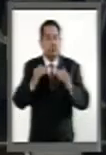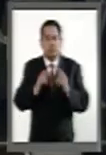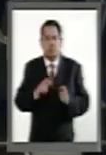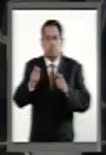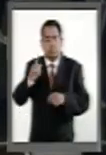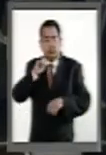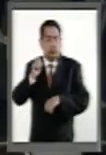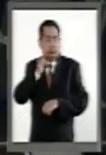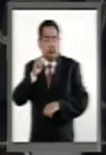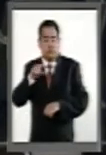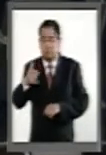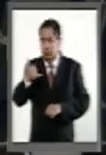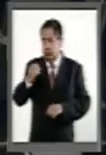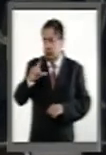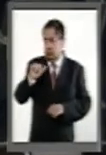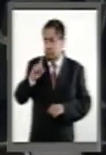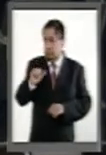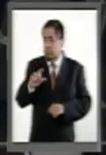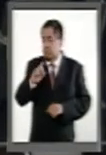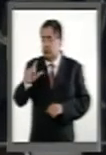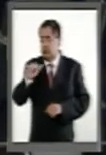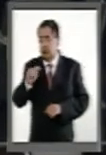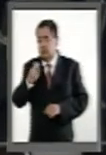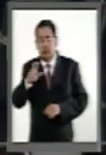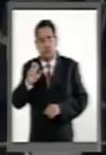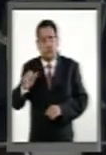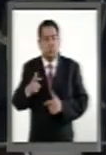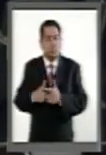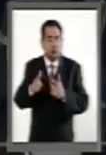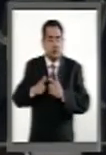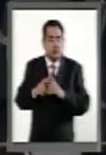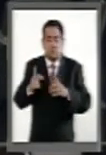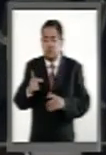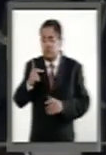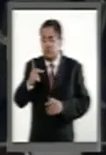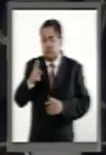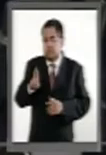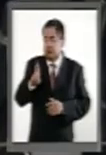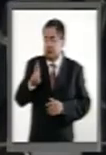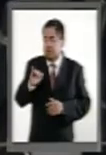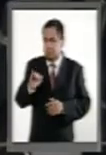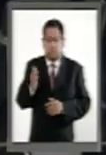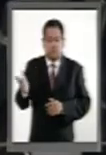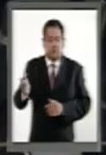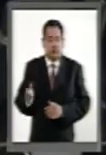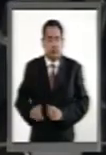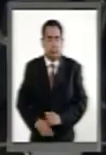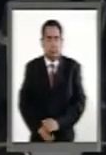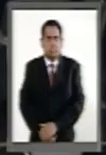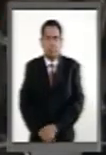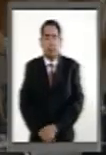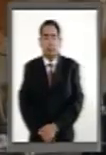Una la senadora Yolanda de la Torre Valdés del Grupo Parlamentario del Partido Revolucionario Institucional.